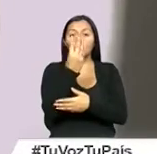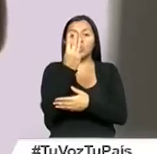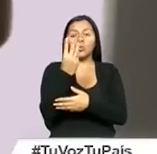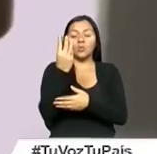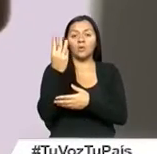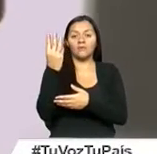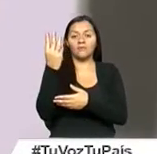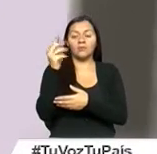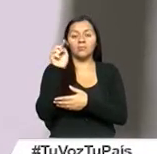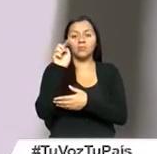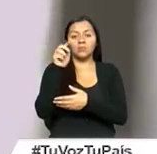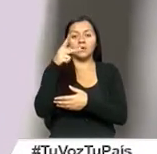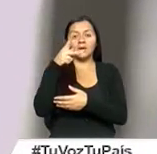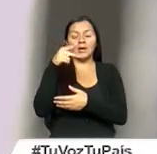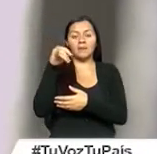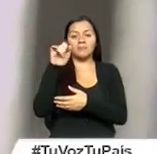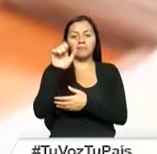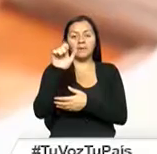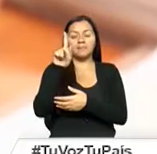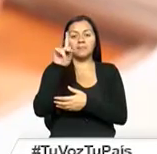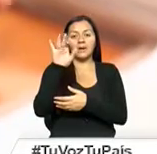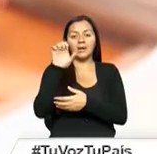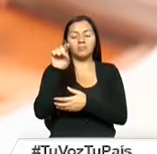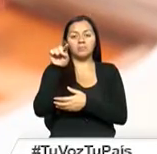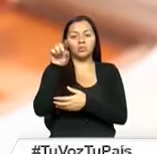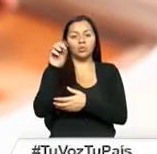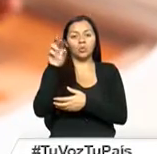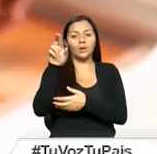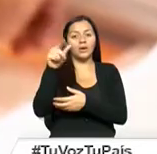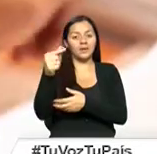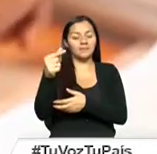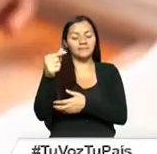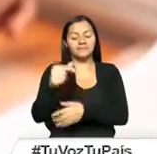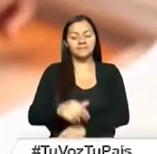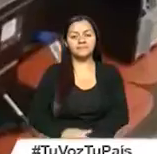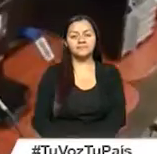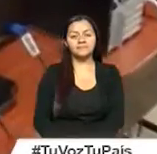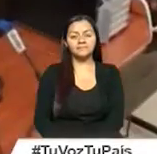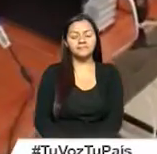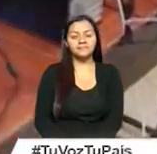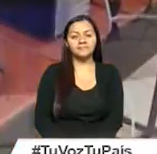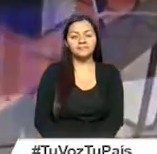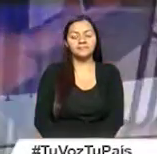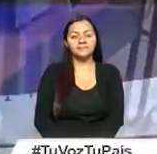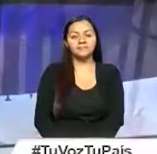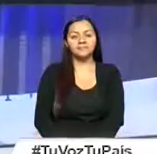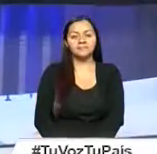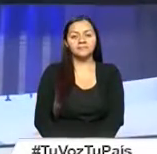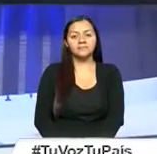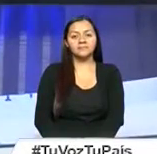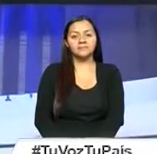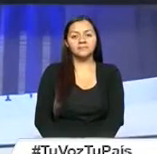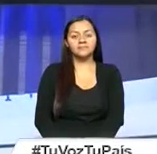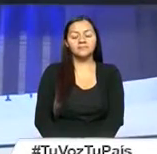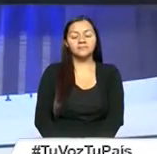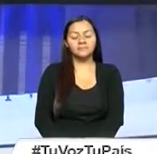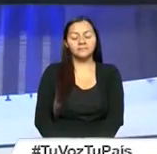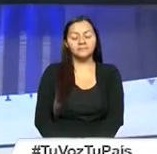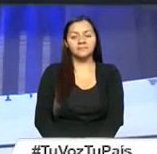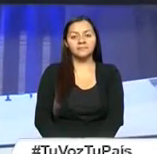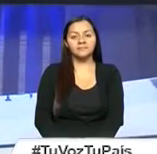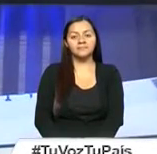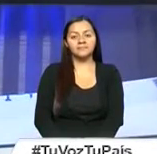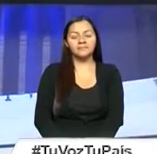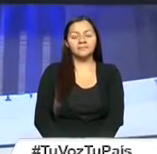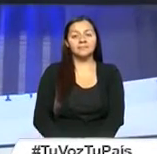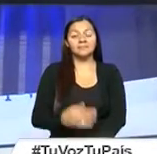.happyplanetindex.org. Cristina Pavón, Noticiero Ciudadano. El sueño